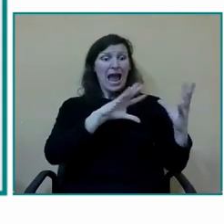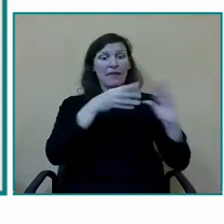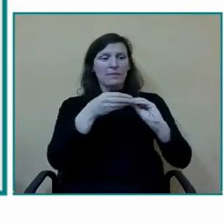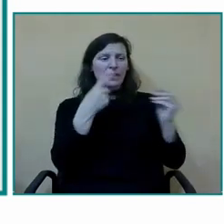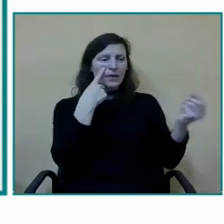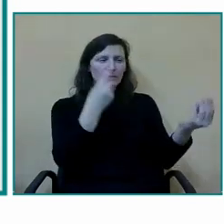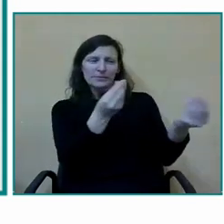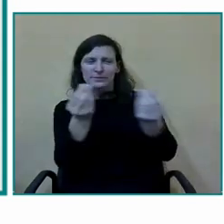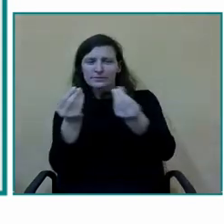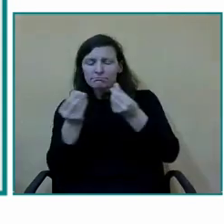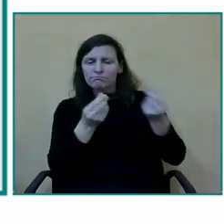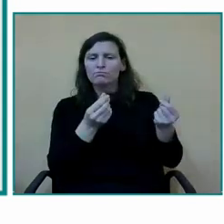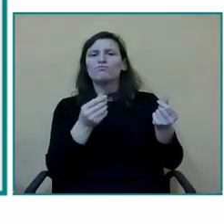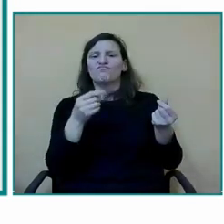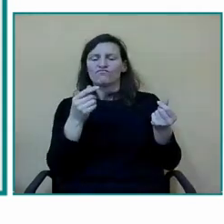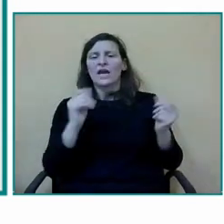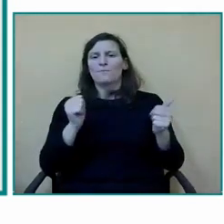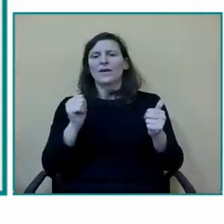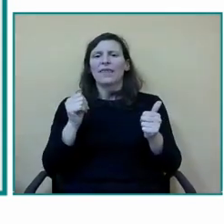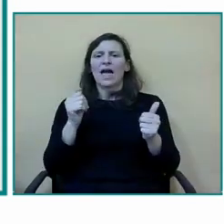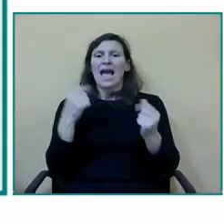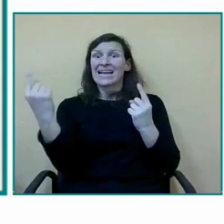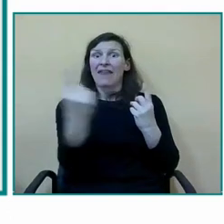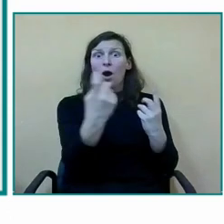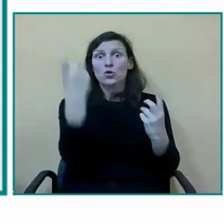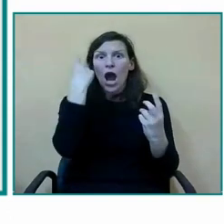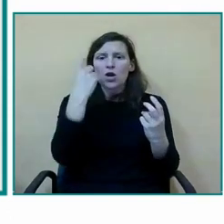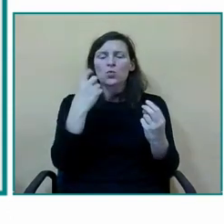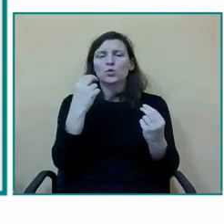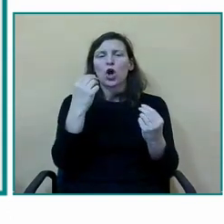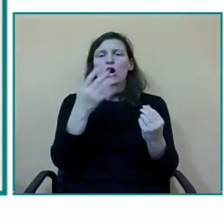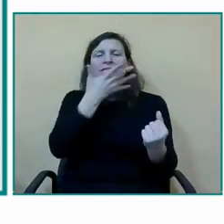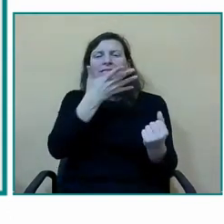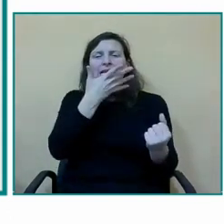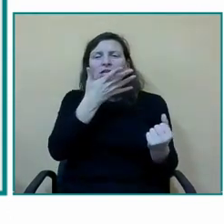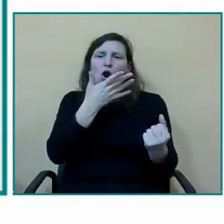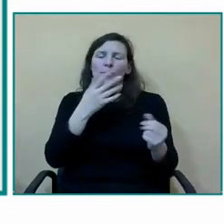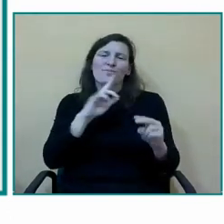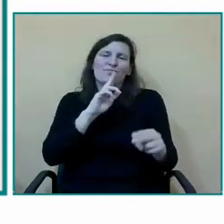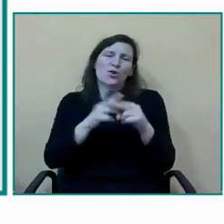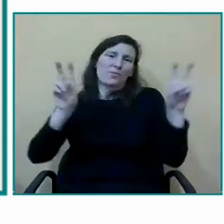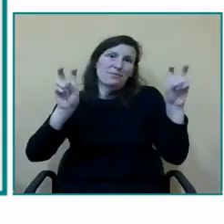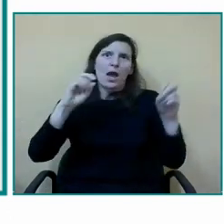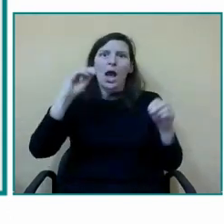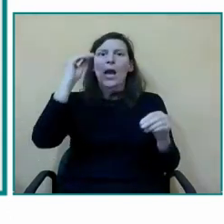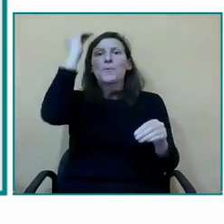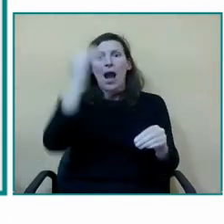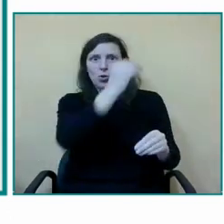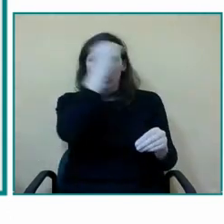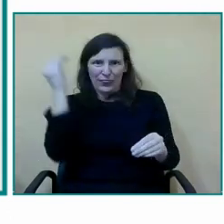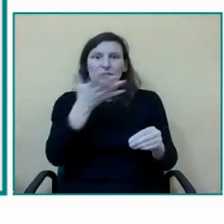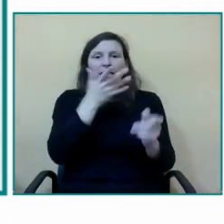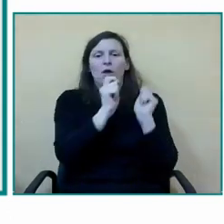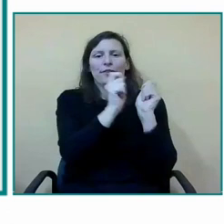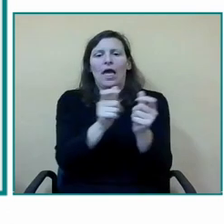uno de los alumnos del grupo para ello vamos a contar con el asesoramiento del especialista en